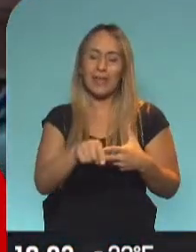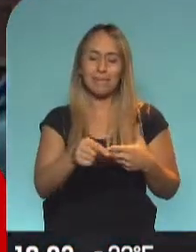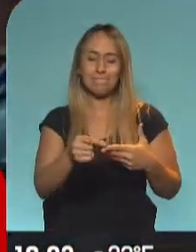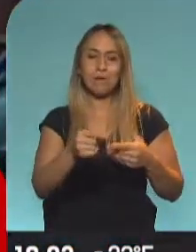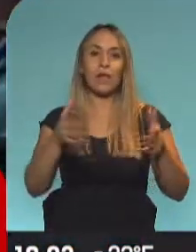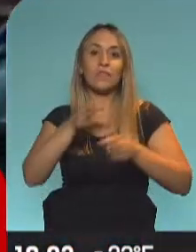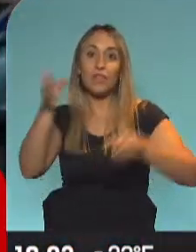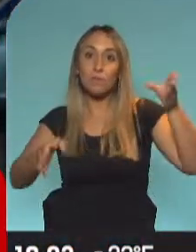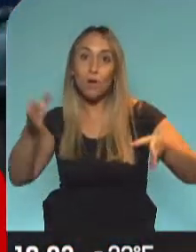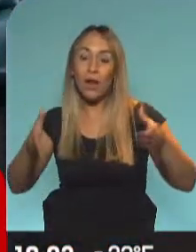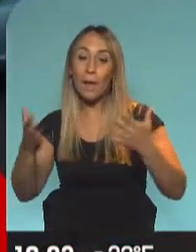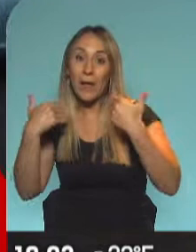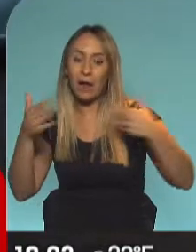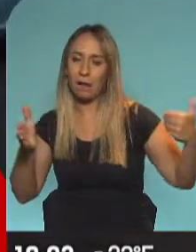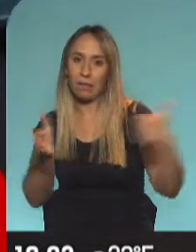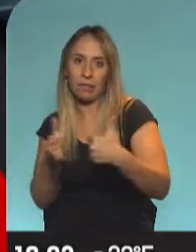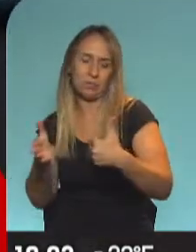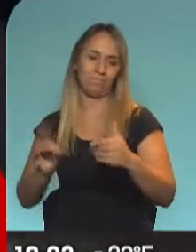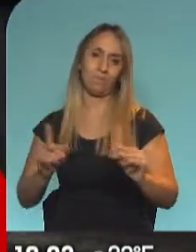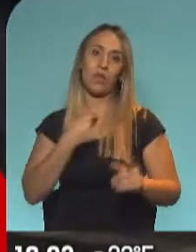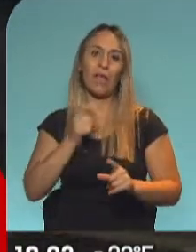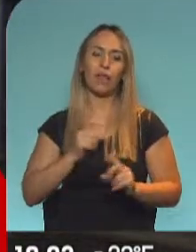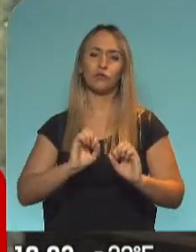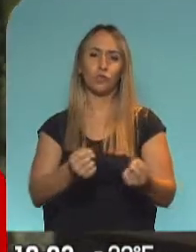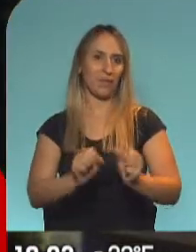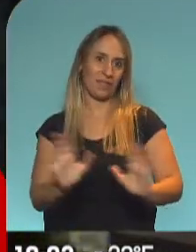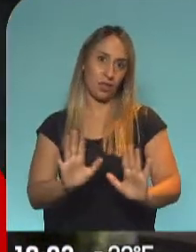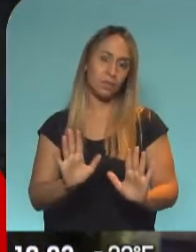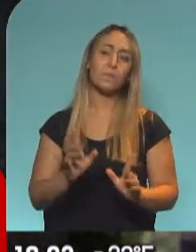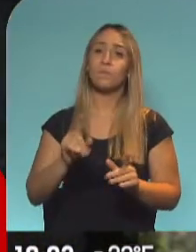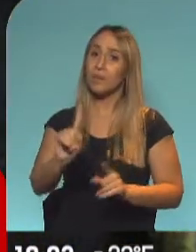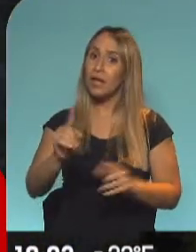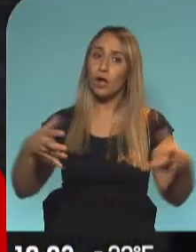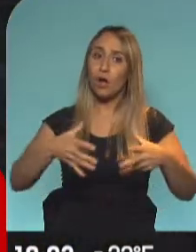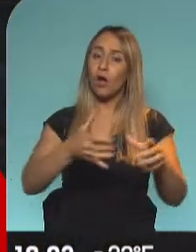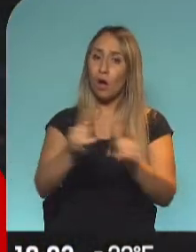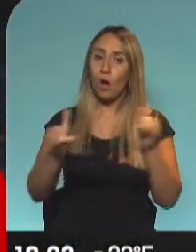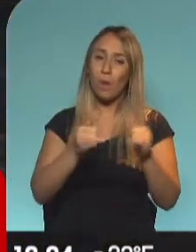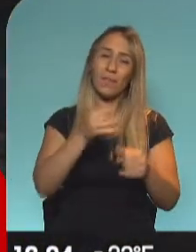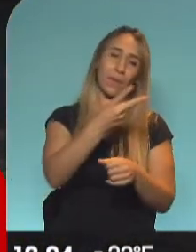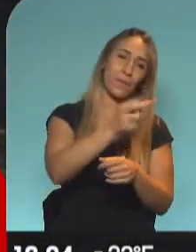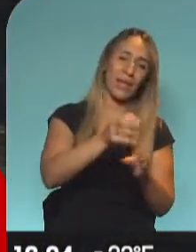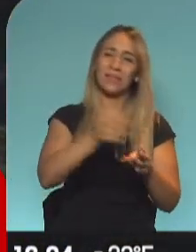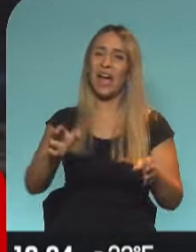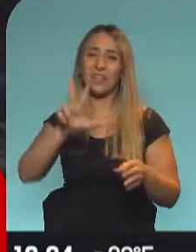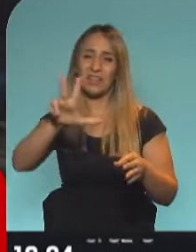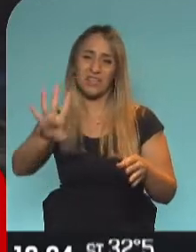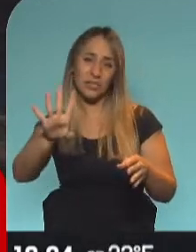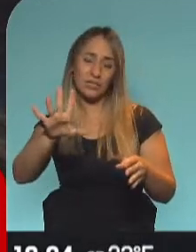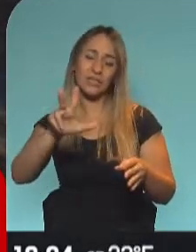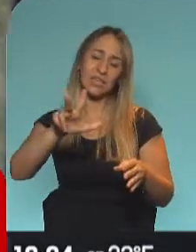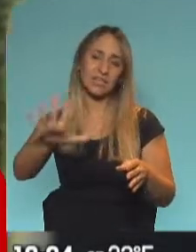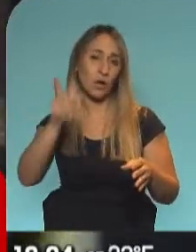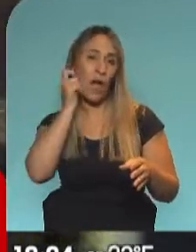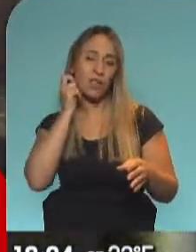entienden que, en cierta forma, hay que tomar conciencia. Los jóvenes tienen que tomar conciencia entre 20 y 35 años. Porque, claro,